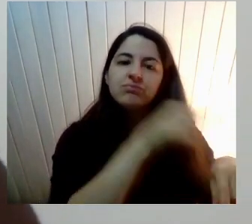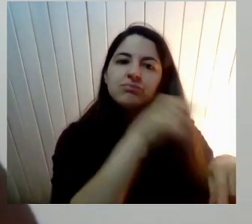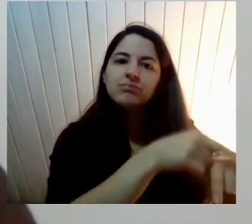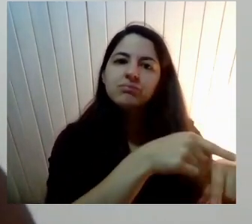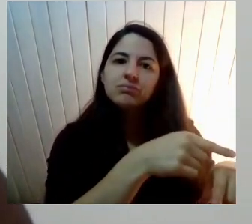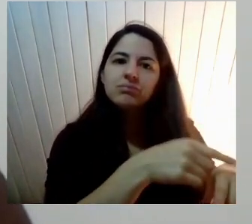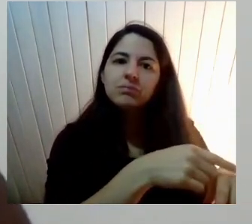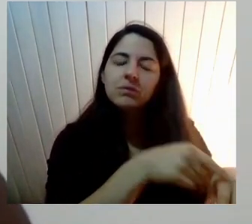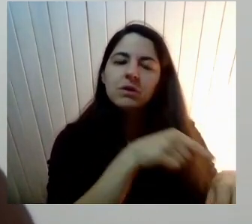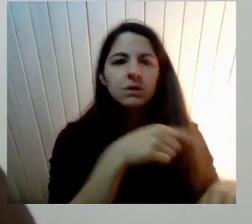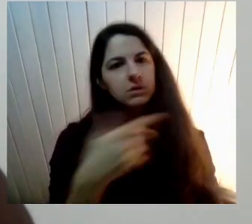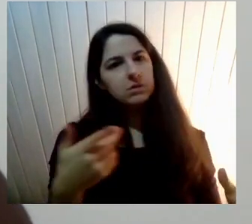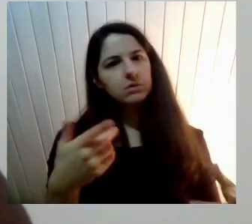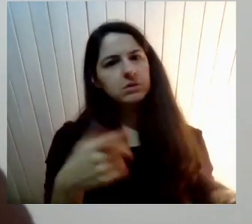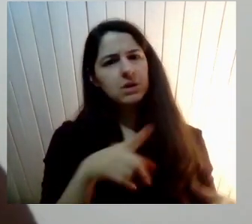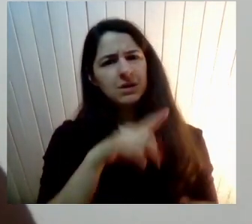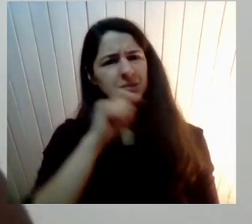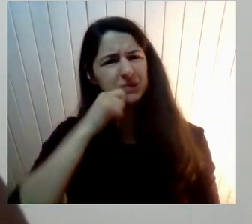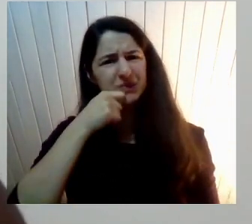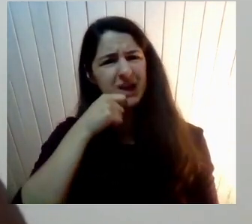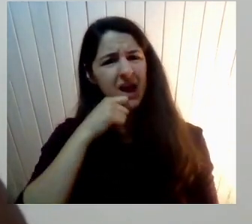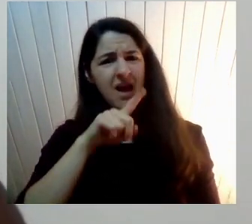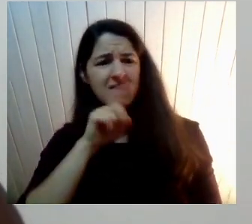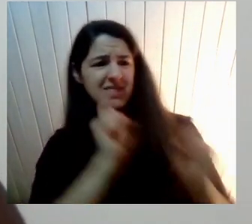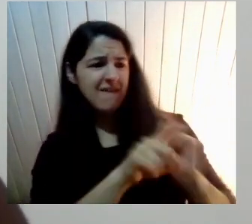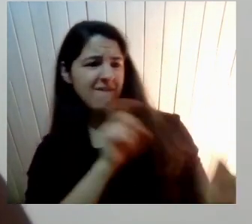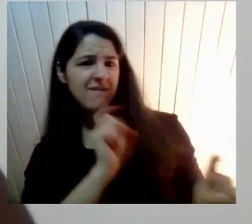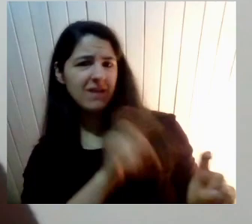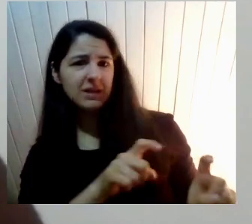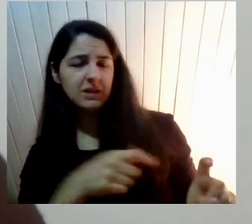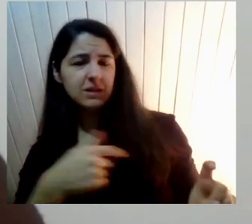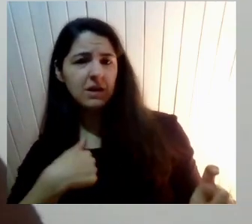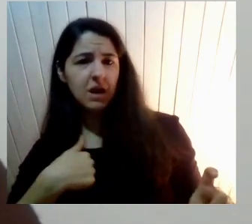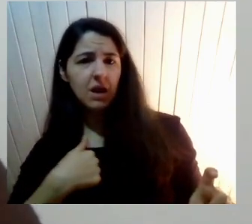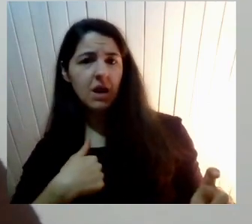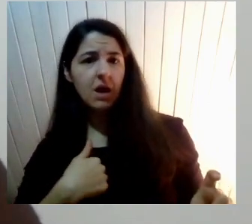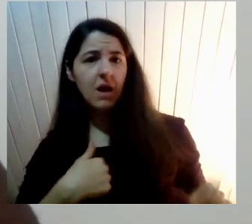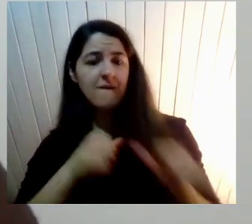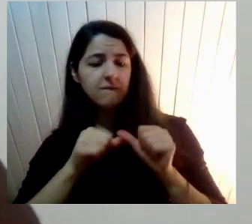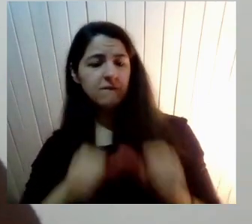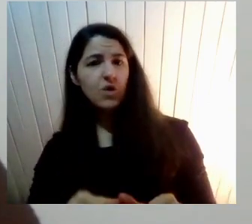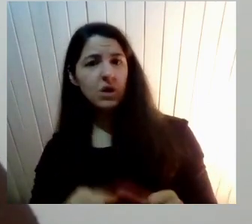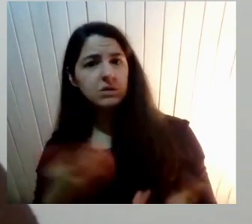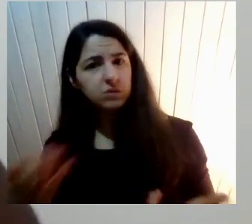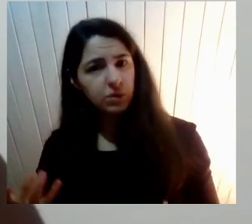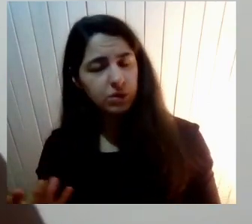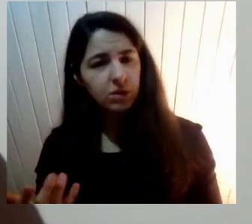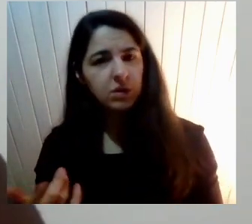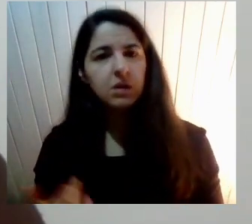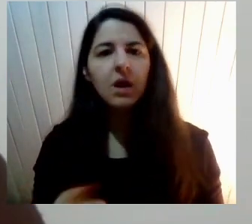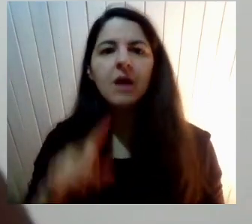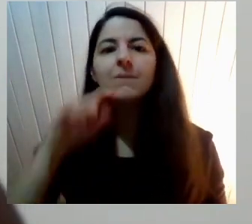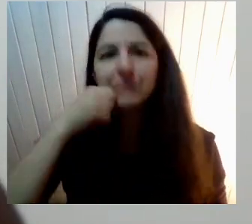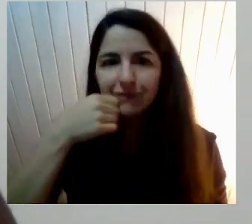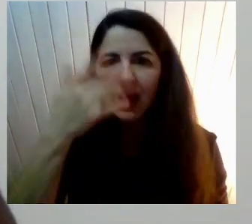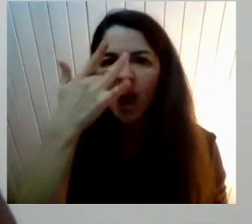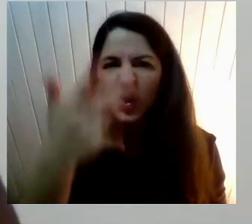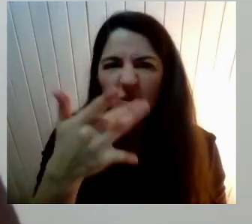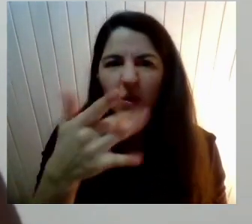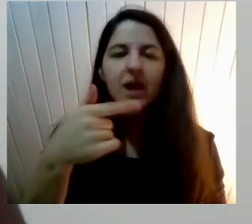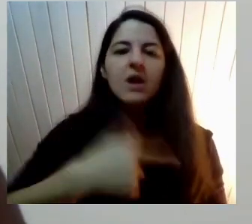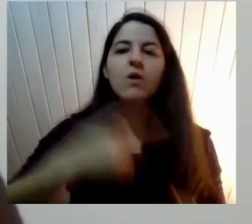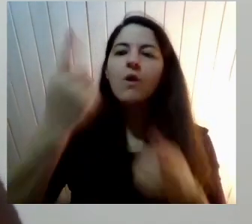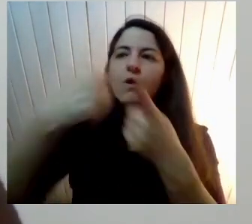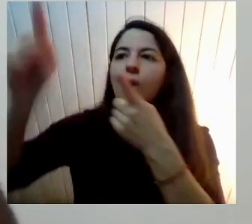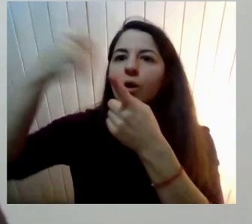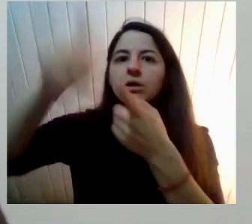violación Como una forma cultural De hacer una pedagogía Que es cruel Con las mujeres Las disidencias sexuales Con los migrantes Y lo que